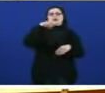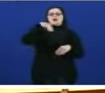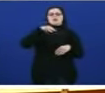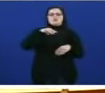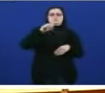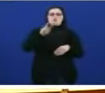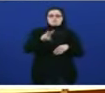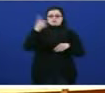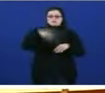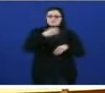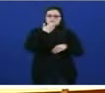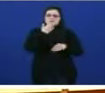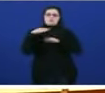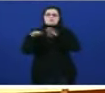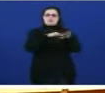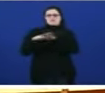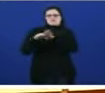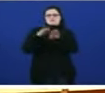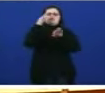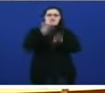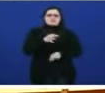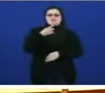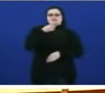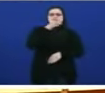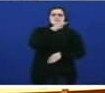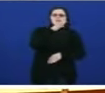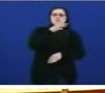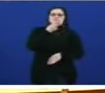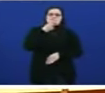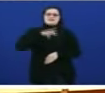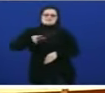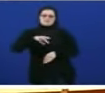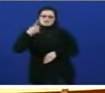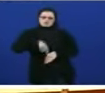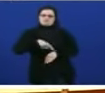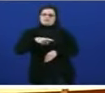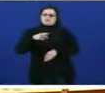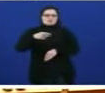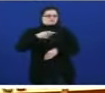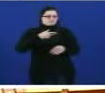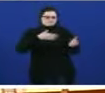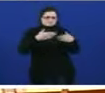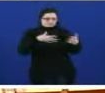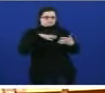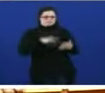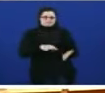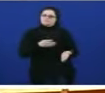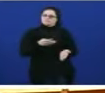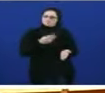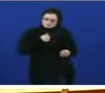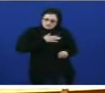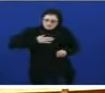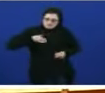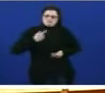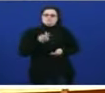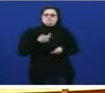real entre o galego e o castelán tamén aí nos poderemos encontrar de vostede depende señor Reijó vostede é o